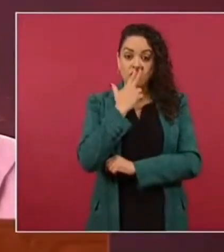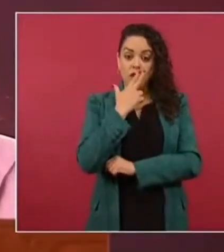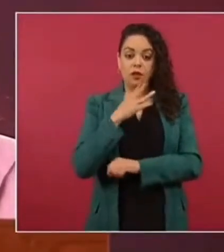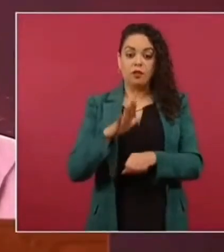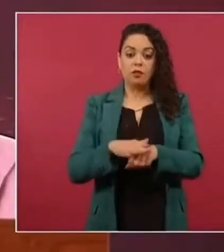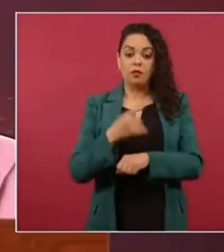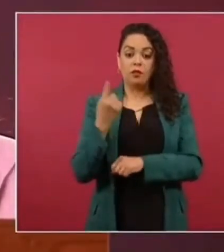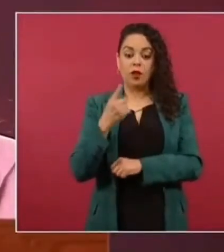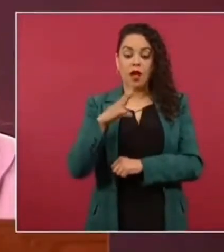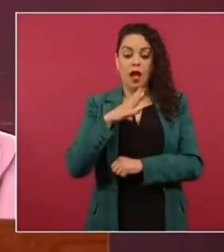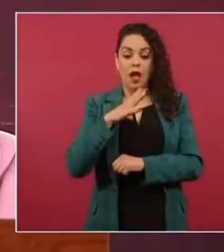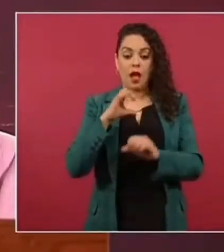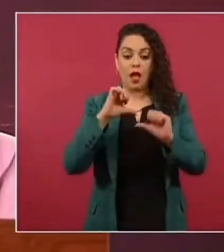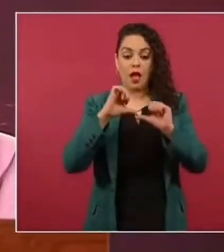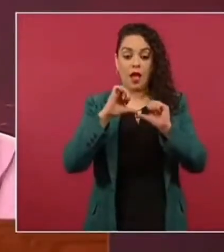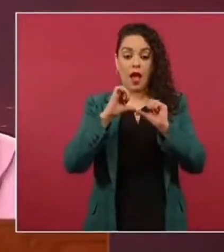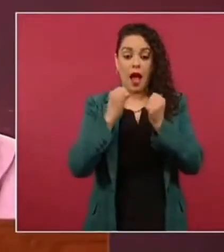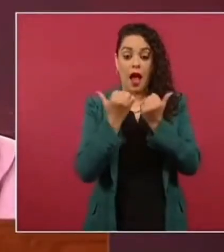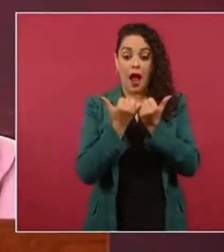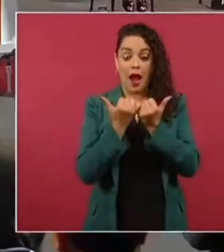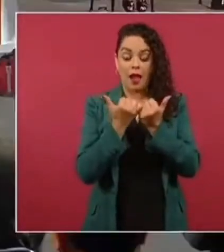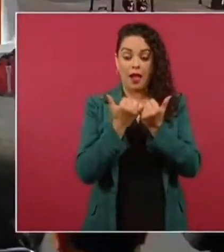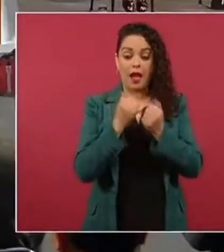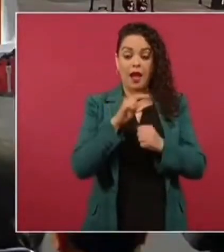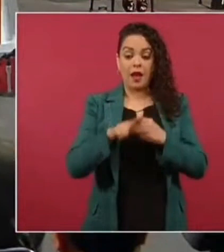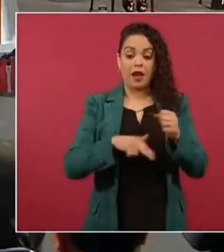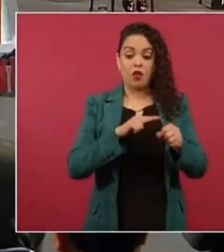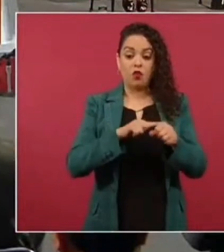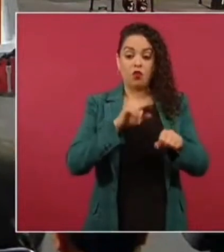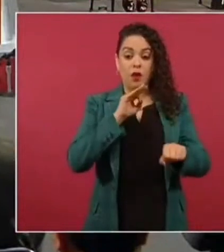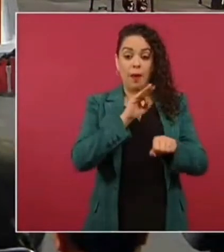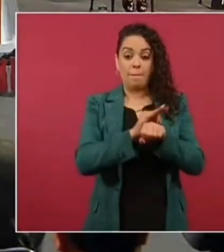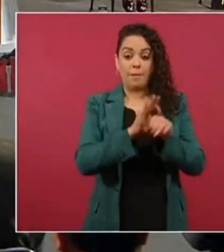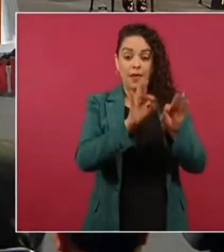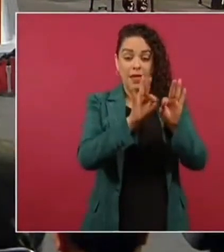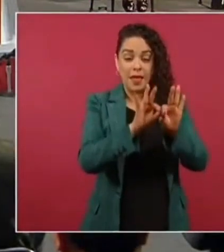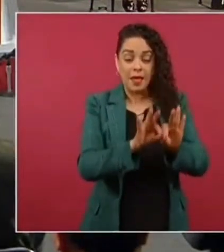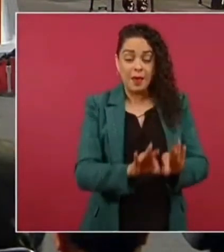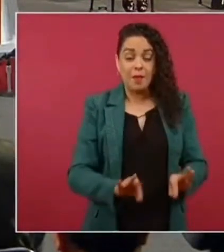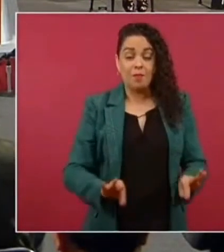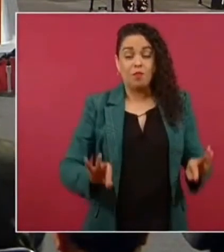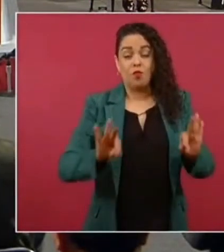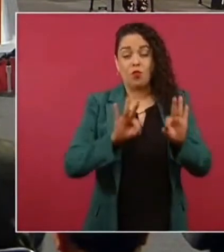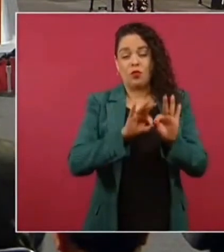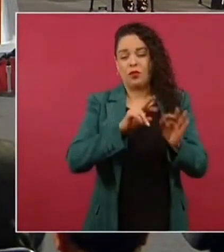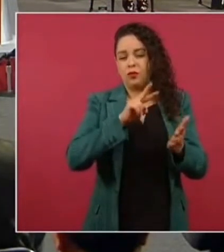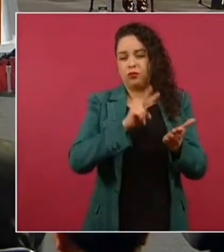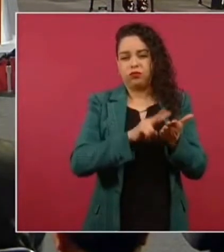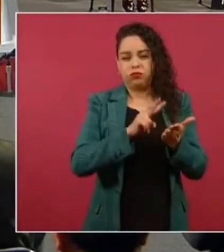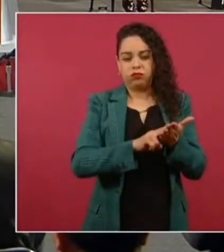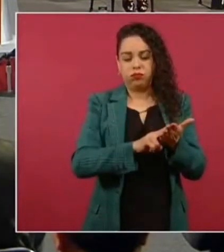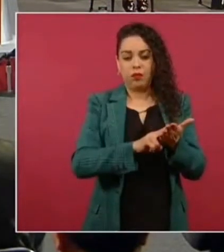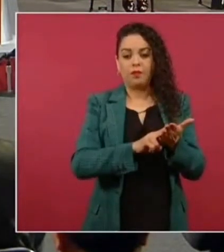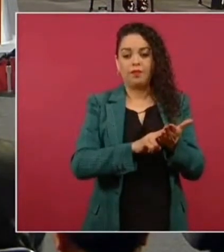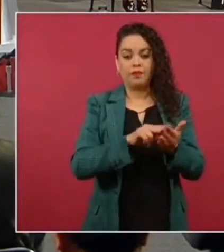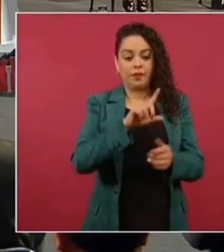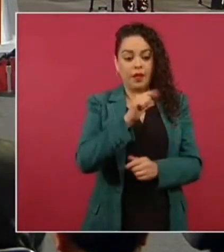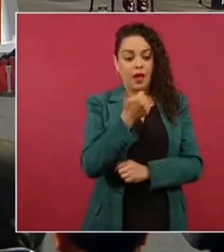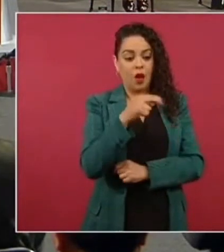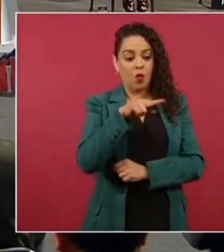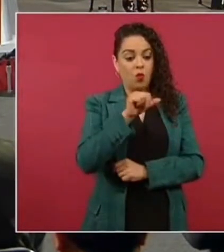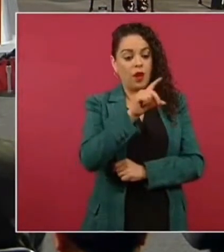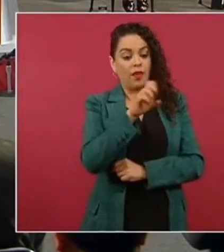naturales protegidas de suma importancia como laguna de términos y después de laguna de términos se suma